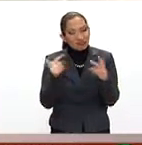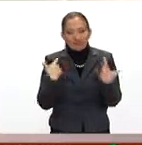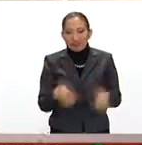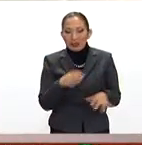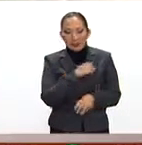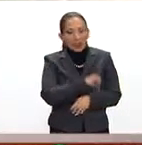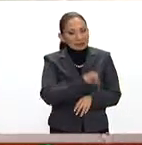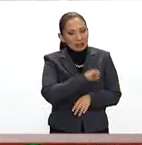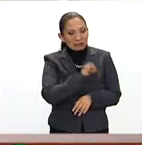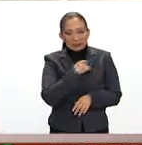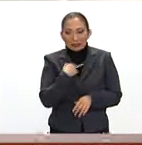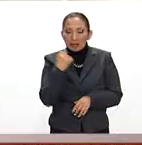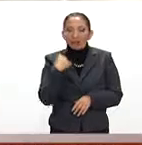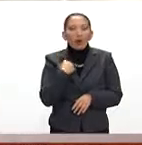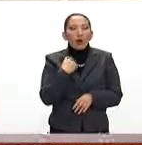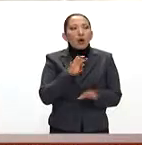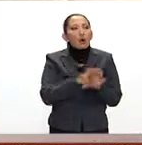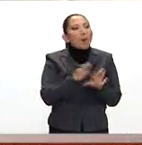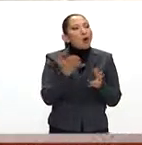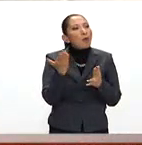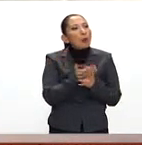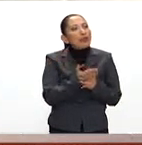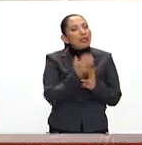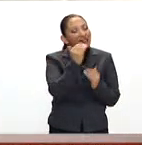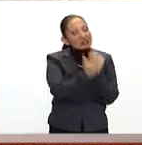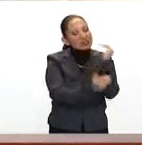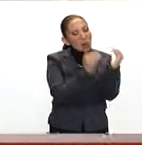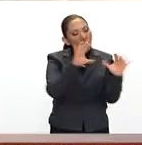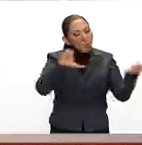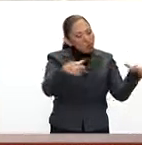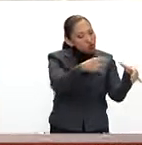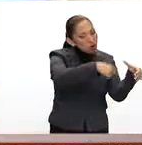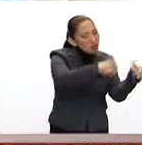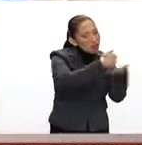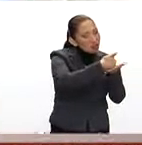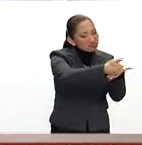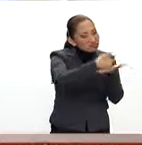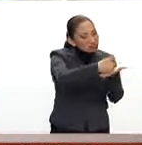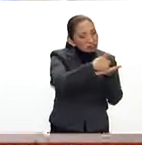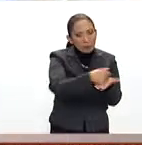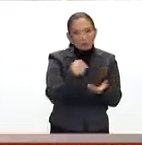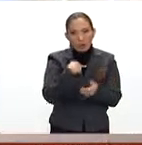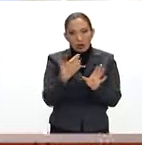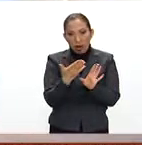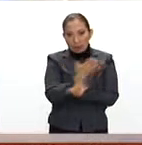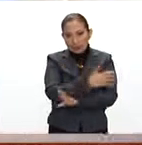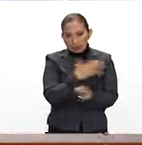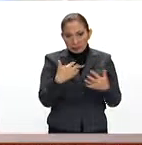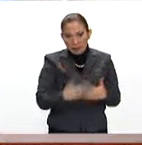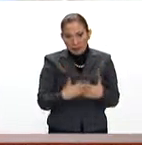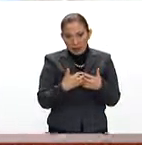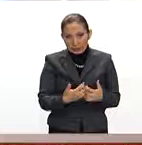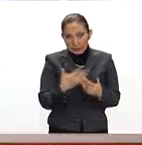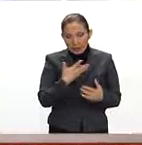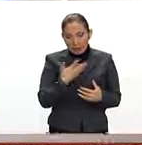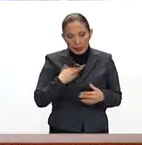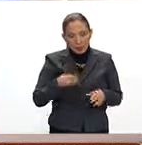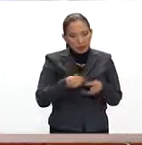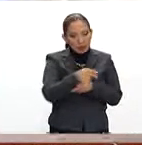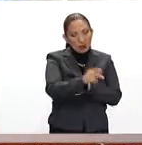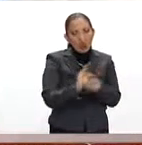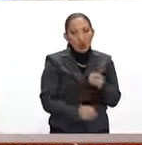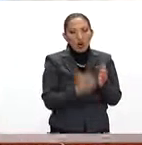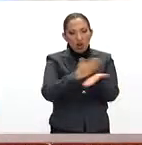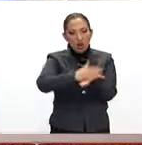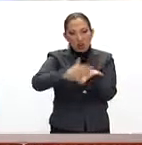al mundo y y bueno, estando aquí comencé a colaborar en Brain Fusion, una empresa en la que nos